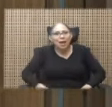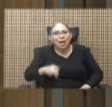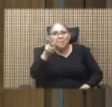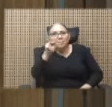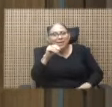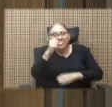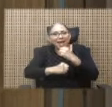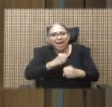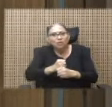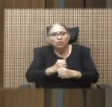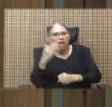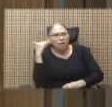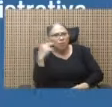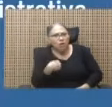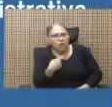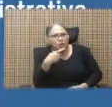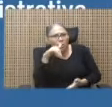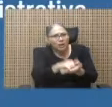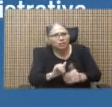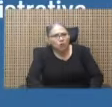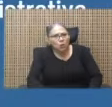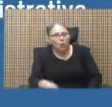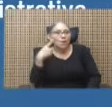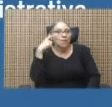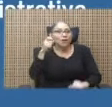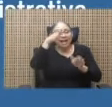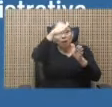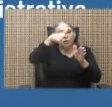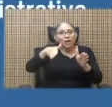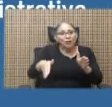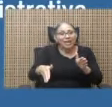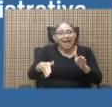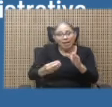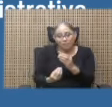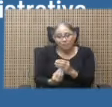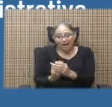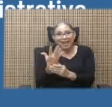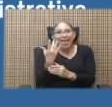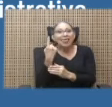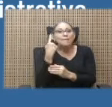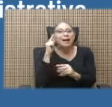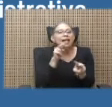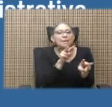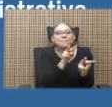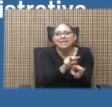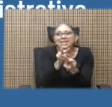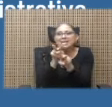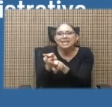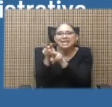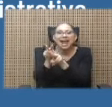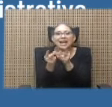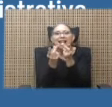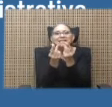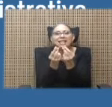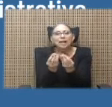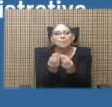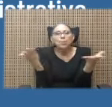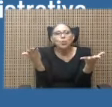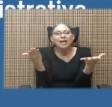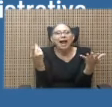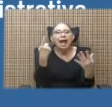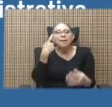años. ¿Y por qué digo esto? Porque la Contraloría fue creada para vigilar la hacienda pública, para